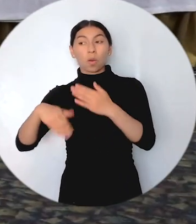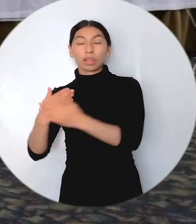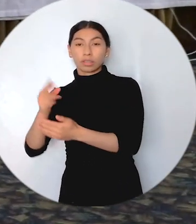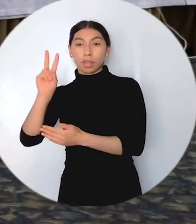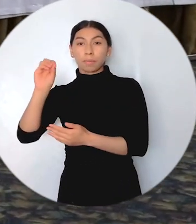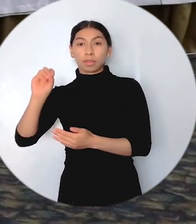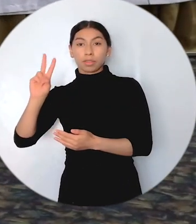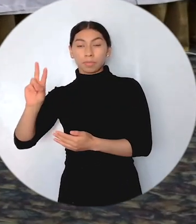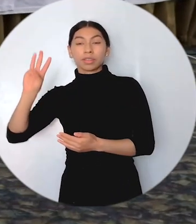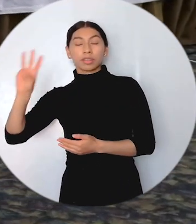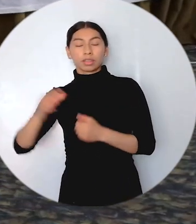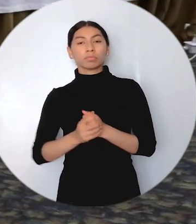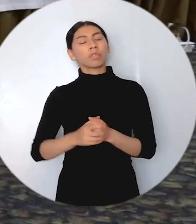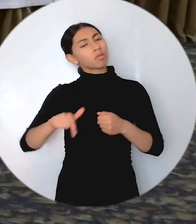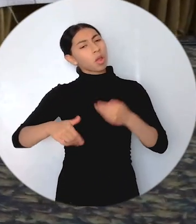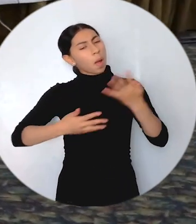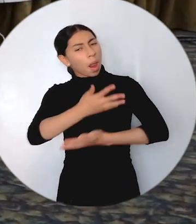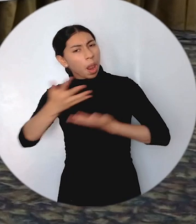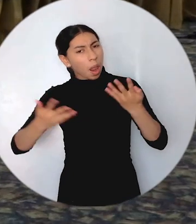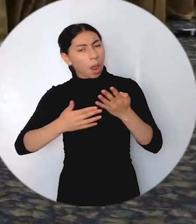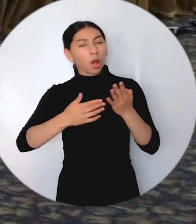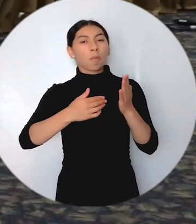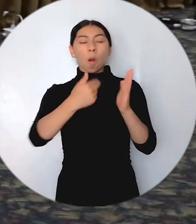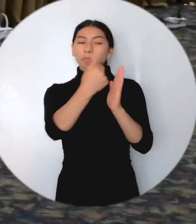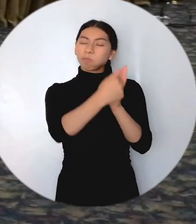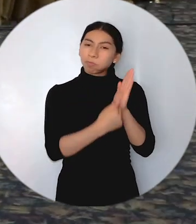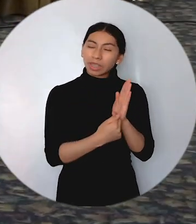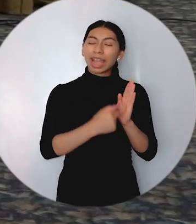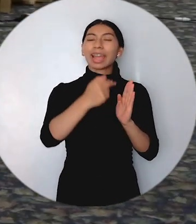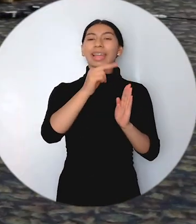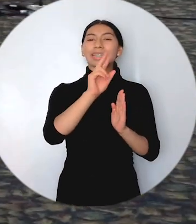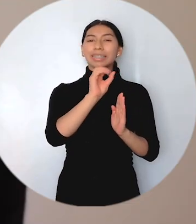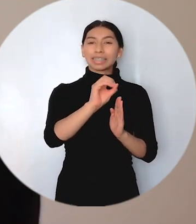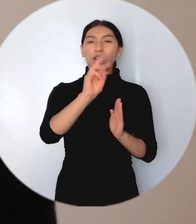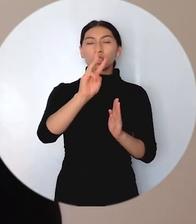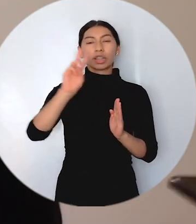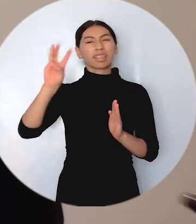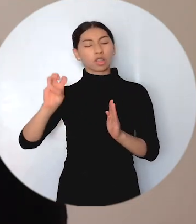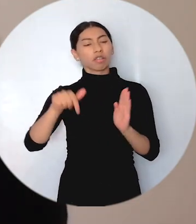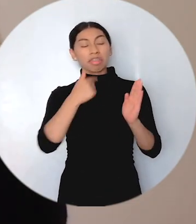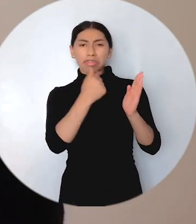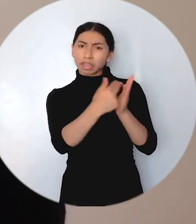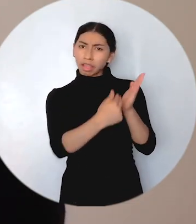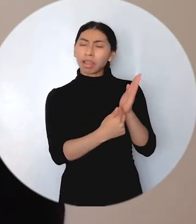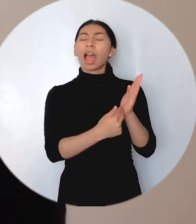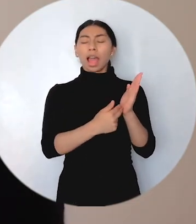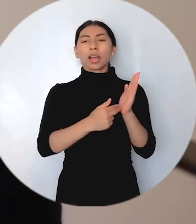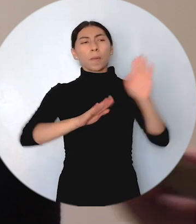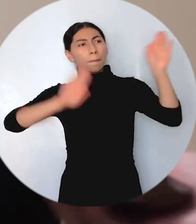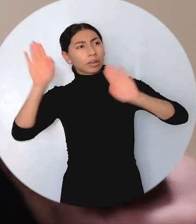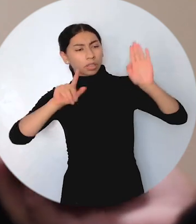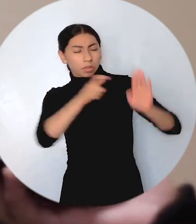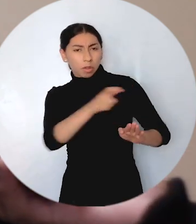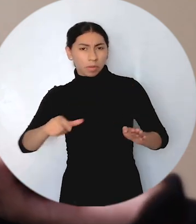Con una nueva socialización de la resolución 01668, que reglamenta el protocolo de participación de las víctimas y la